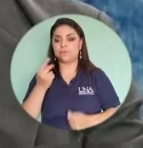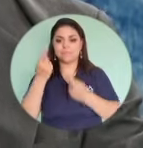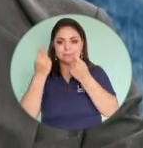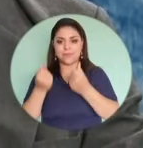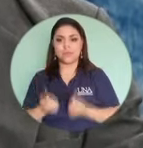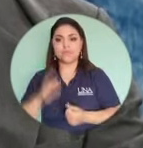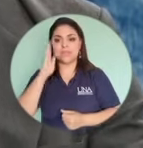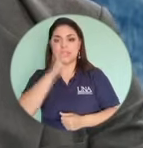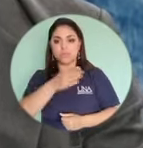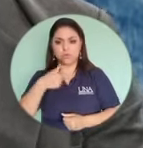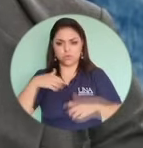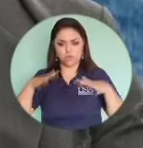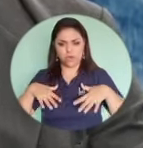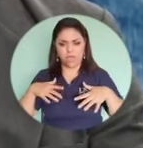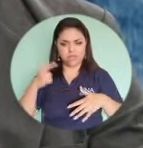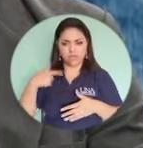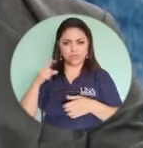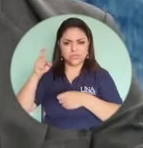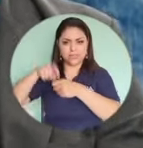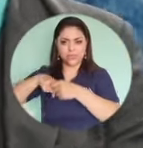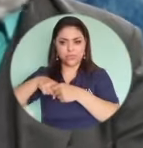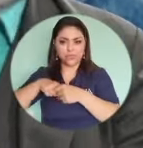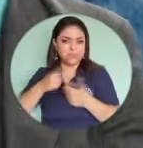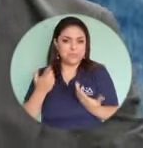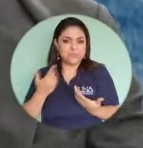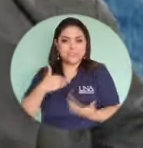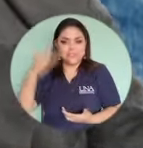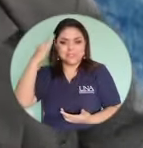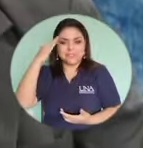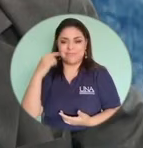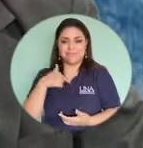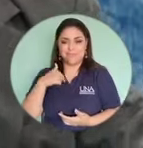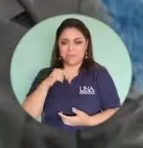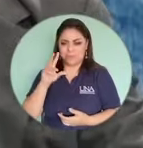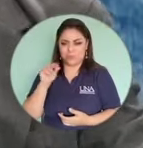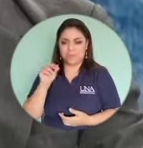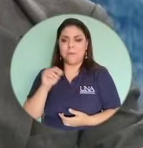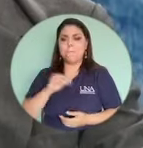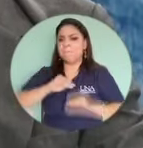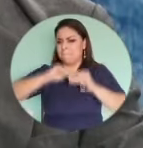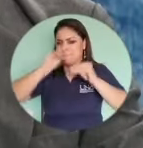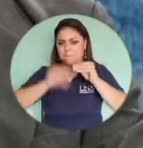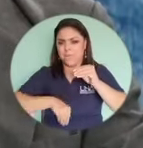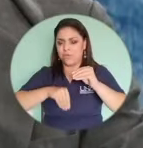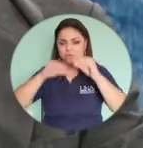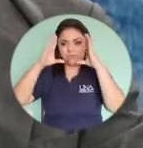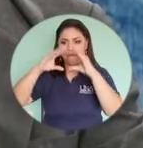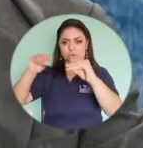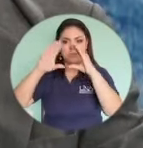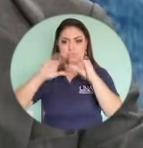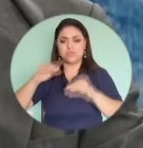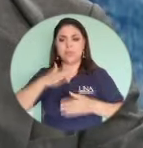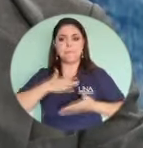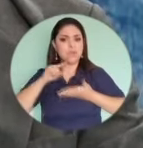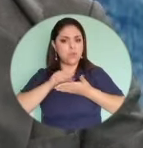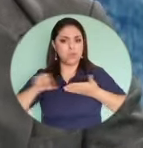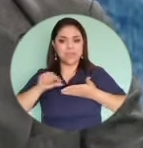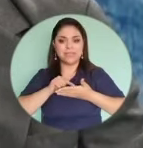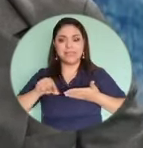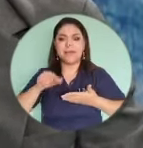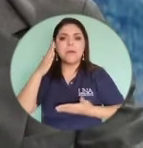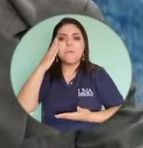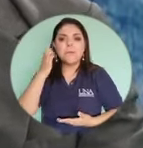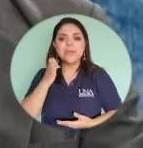inscrito no tengo que hacer ningún movimiento y mucho menos dar información sobre mis sobre mis cuentas ¿por qué?